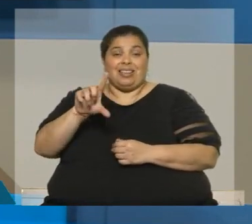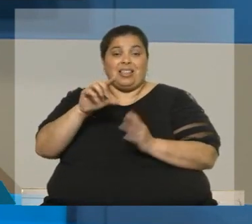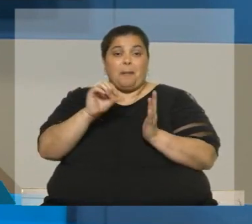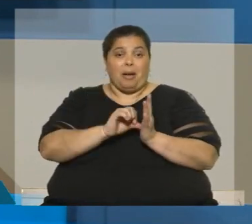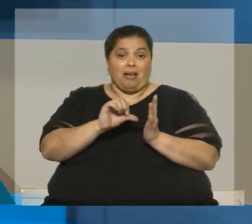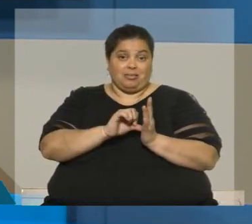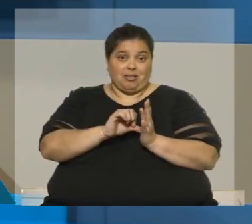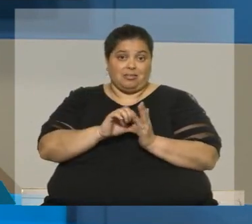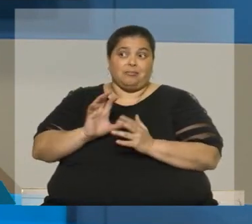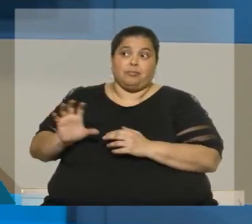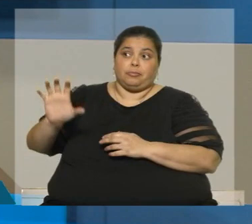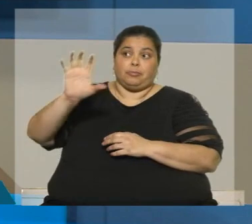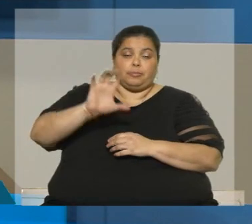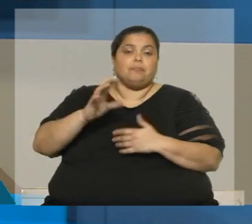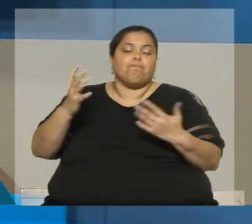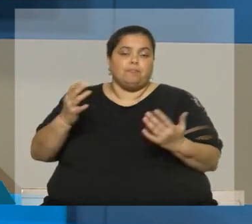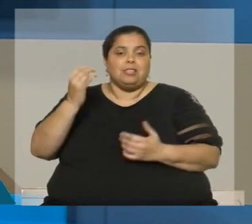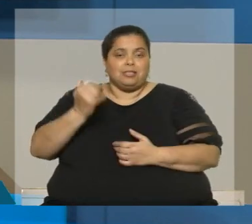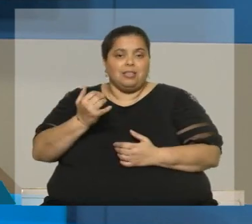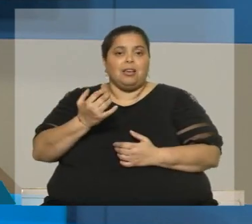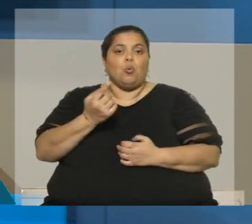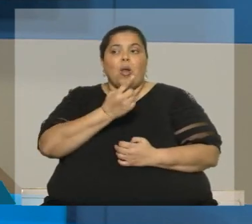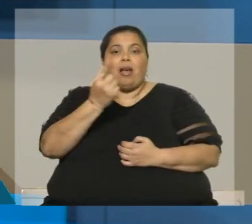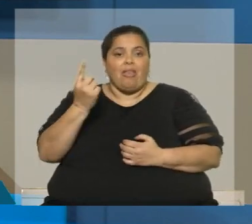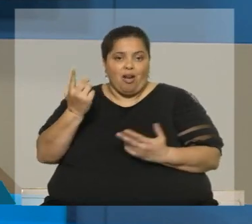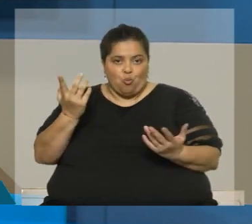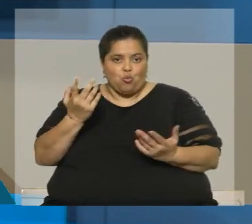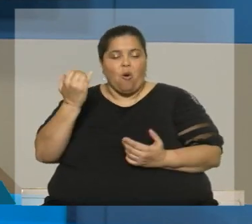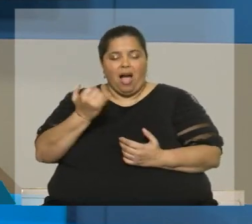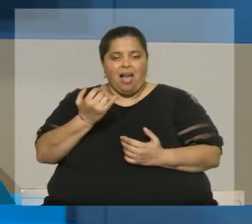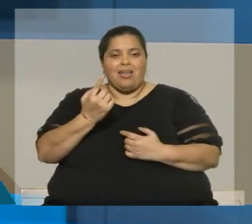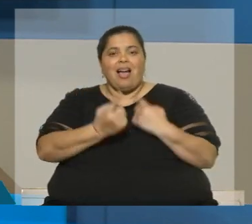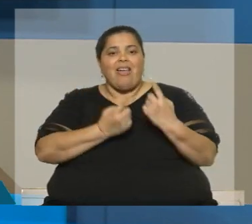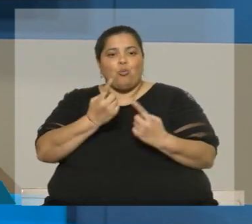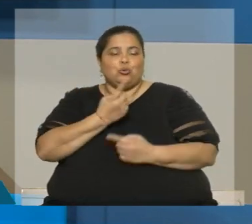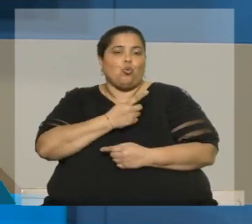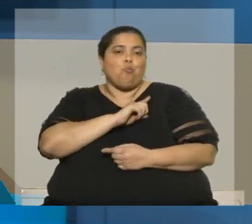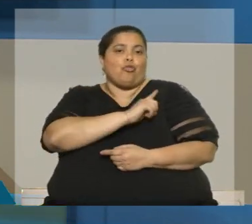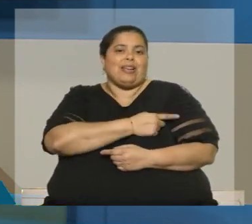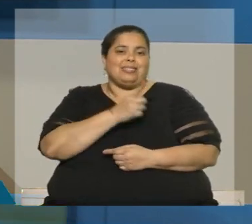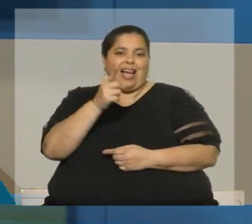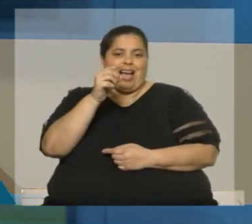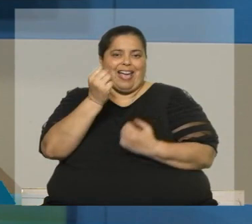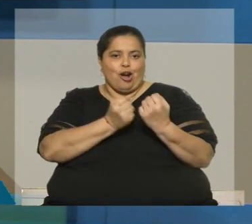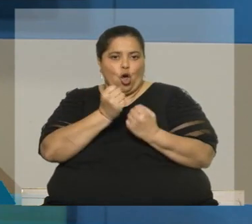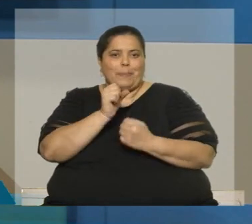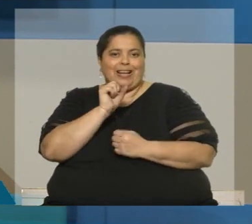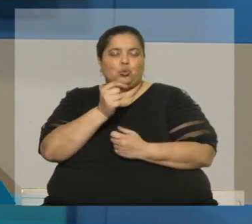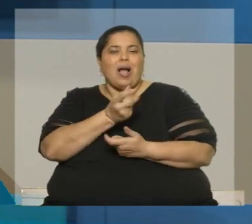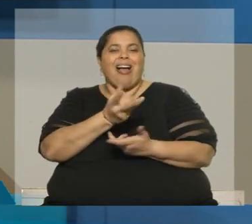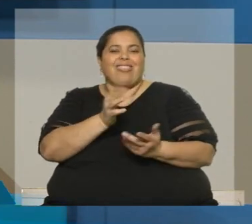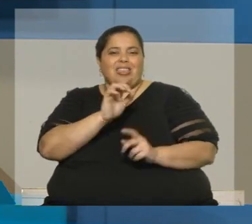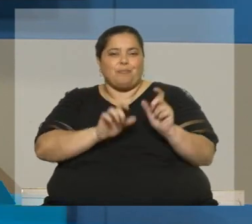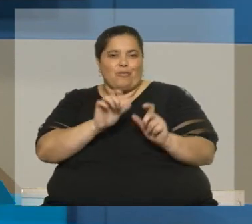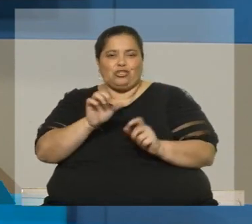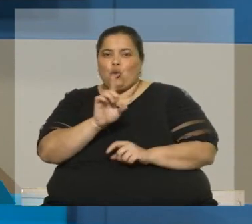después por su población y por su potencia económica. No solo Francia, Francia fue el primero que levantó la mano